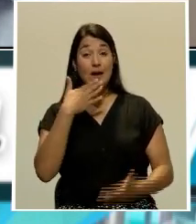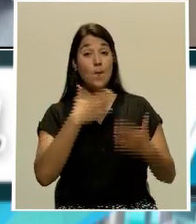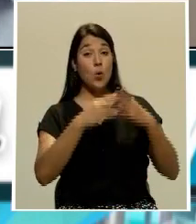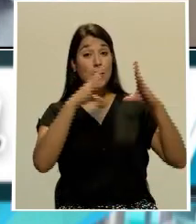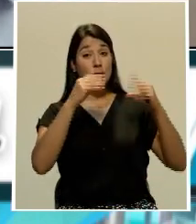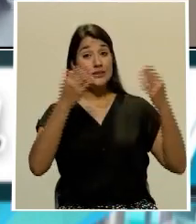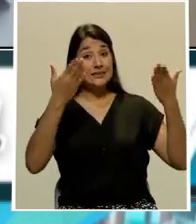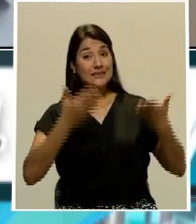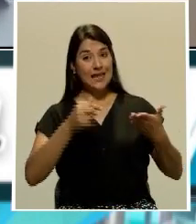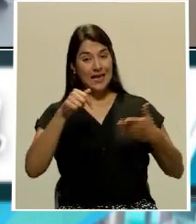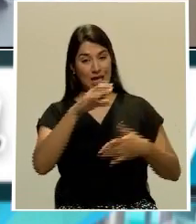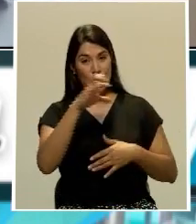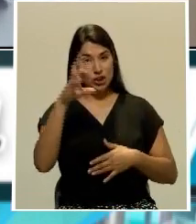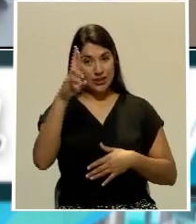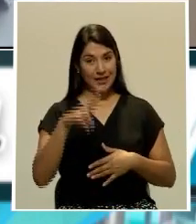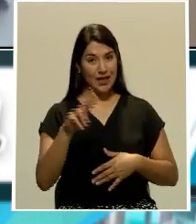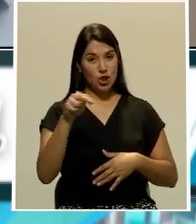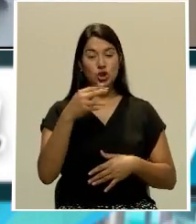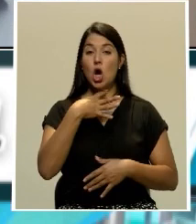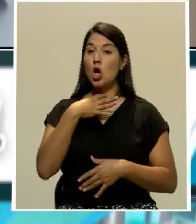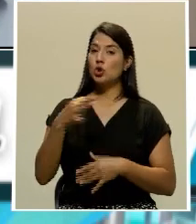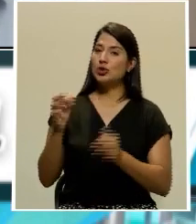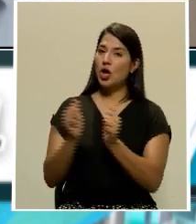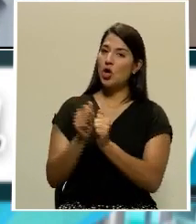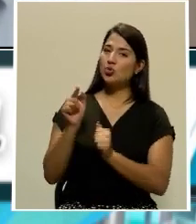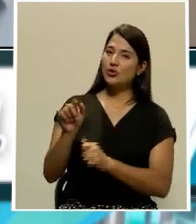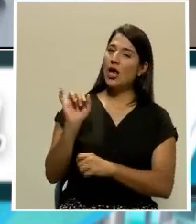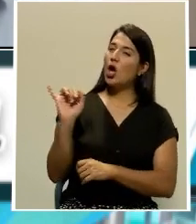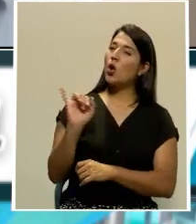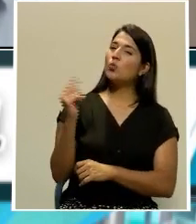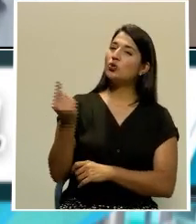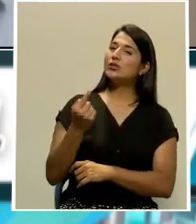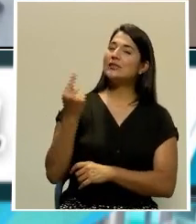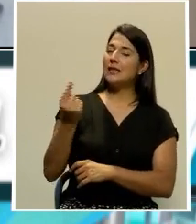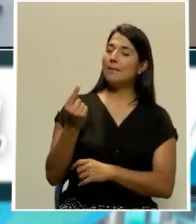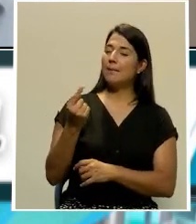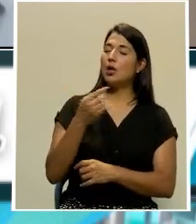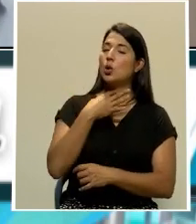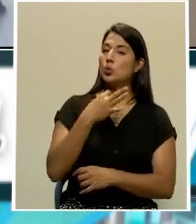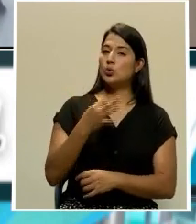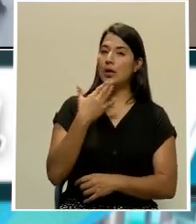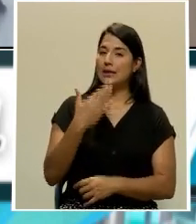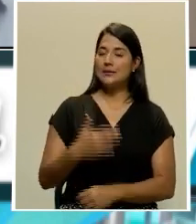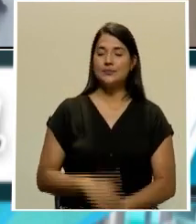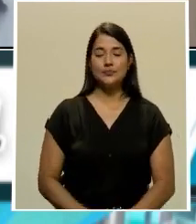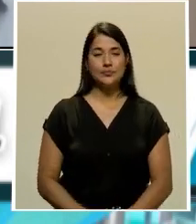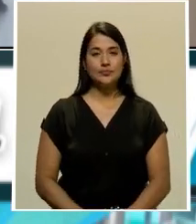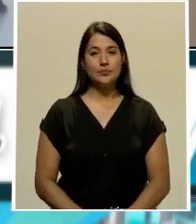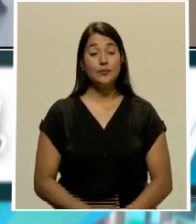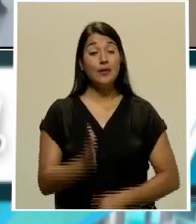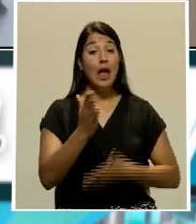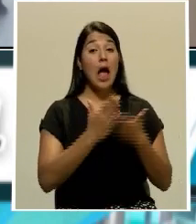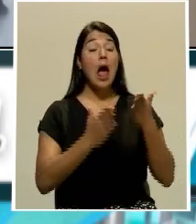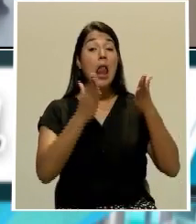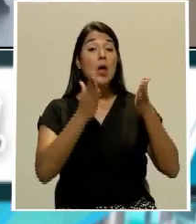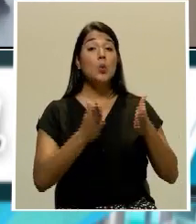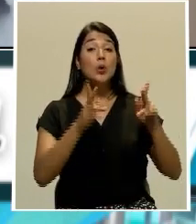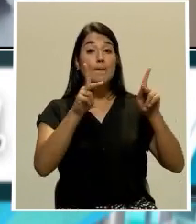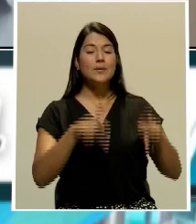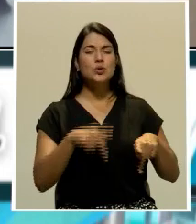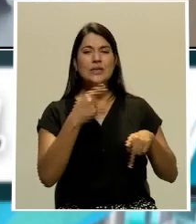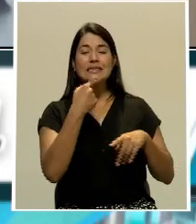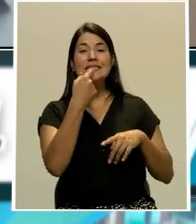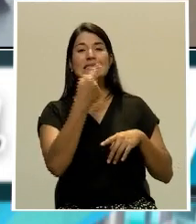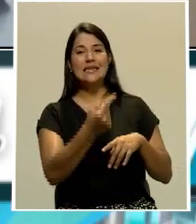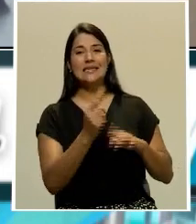Noticias. Un gusto, Ernesto. Estar con vos como siempre. Un placer. Muchísimas gracias. Más bien. Gustavo, hay quienes dicen que se